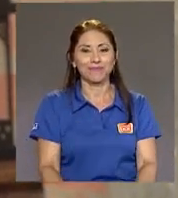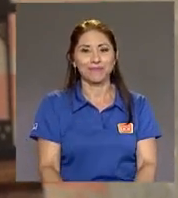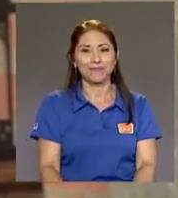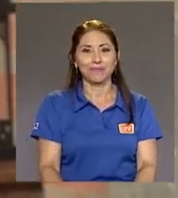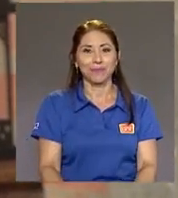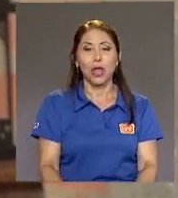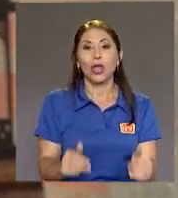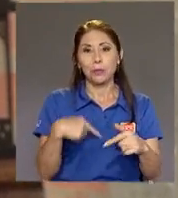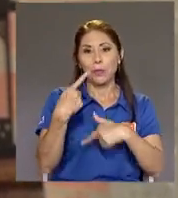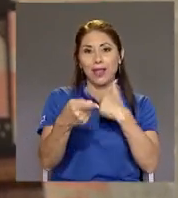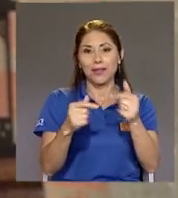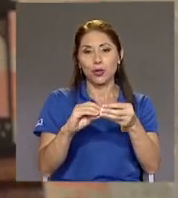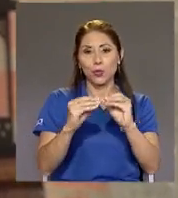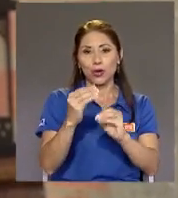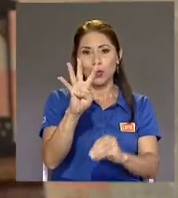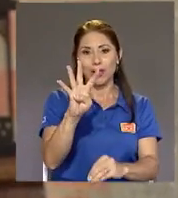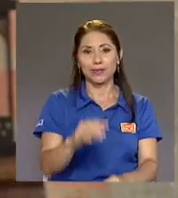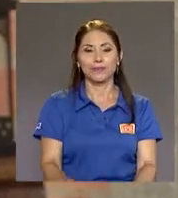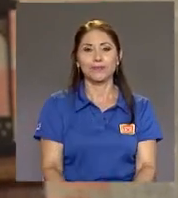Volveremos Con el punto Número cuatro